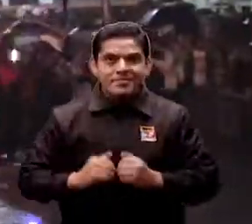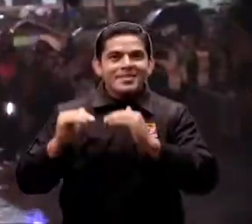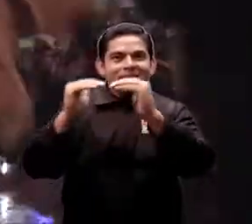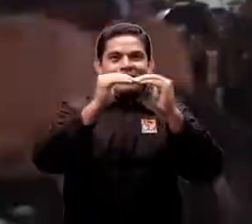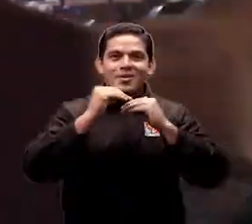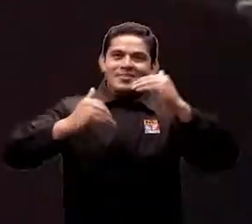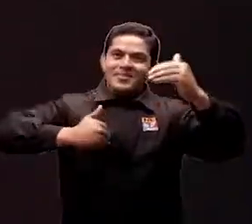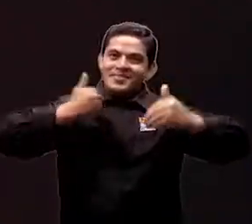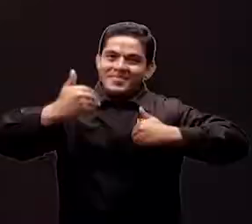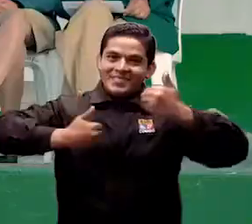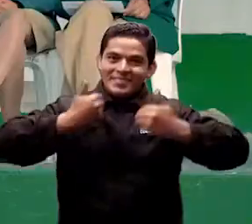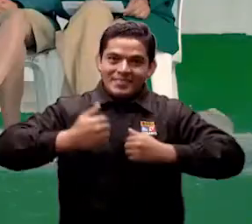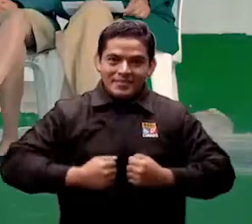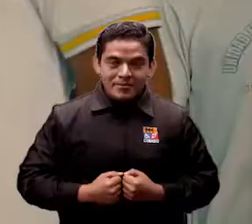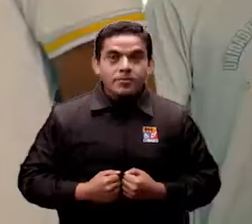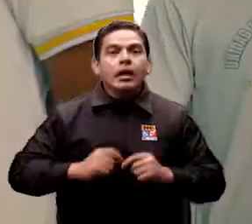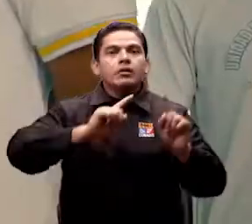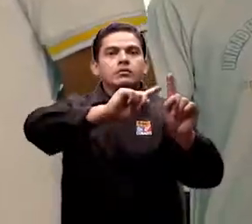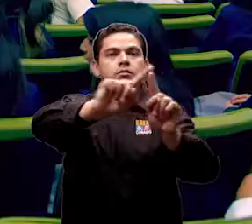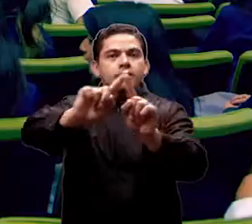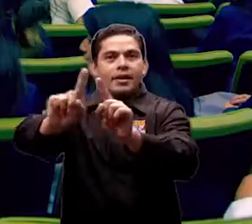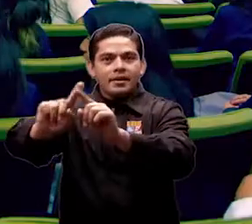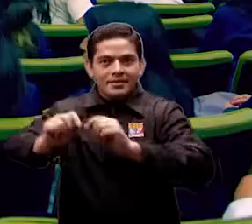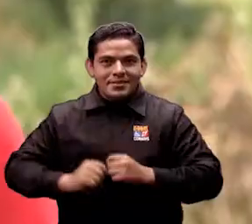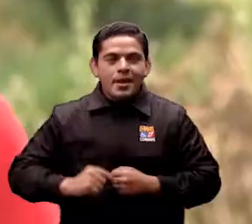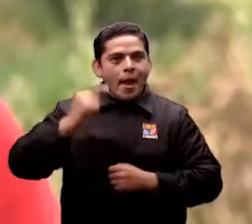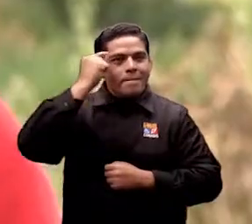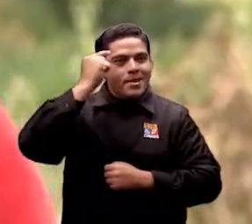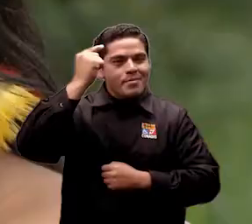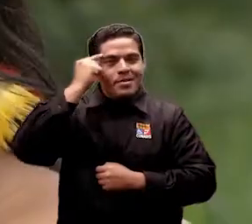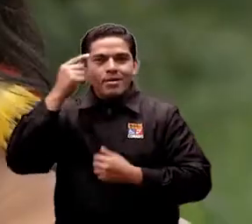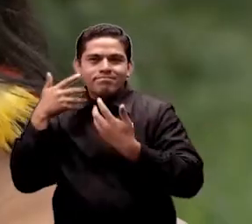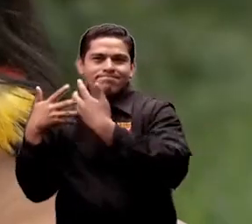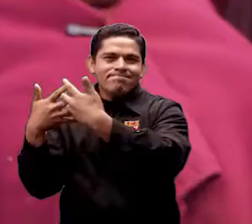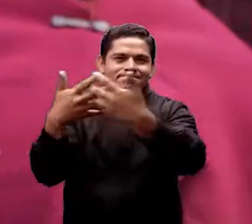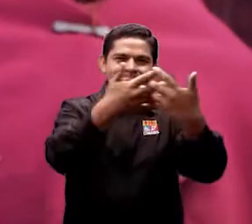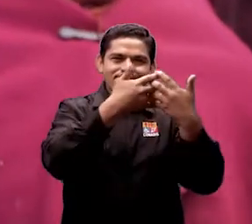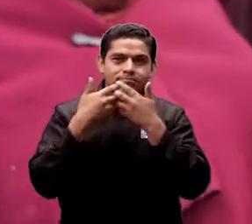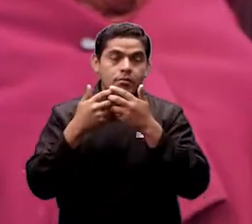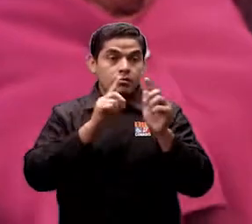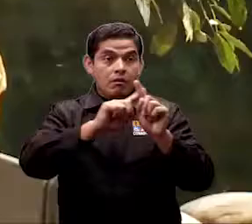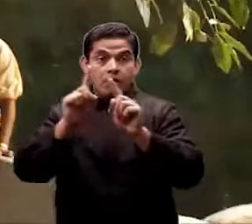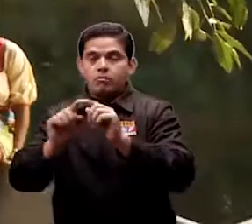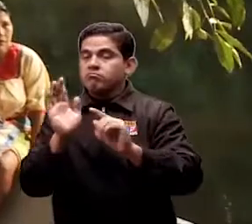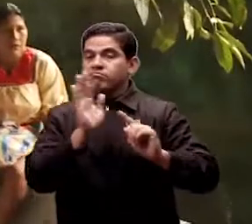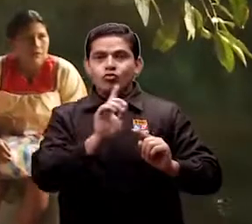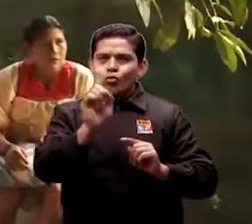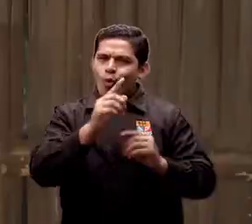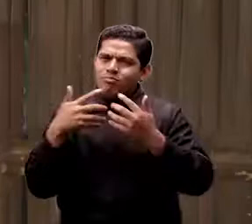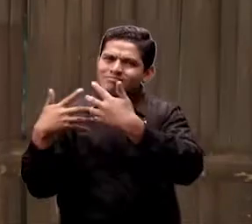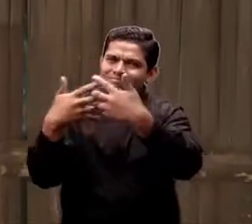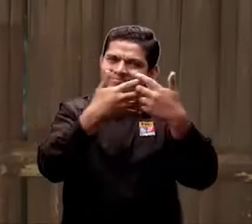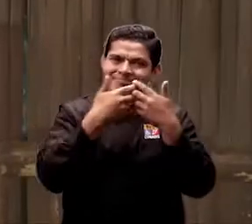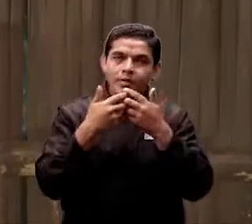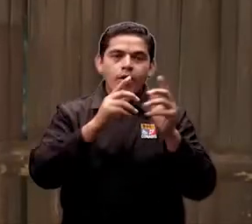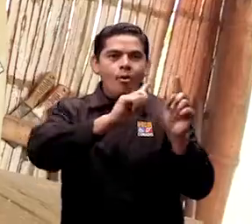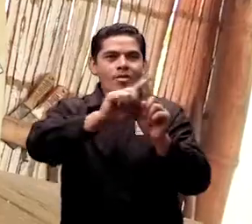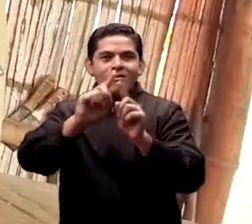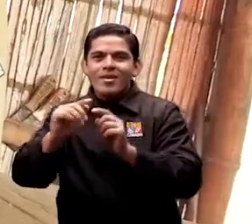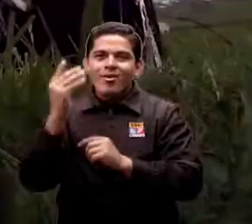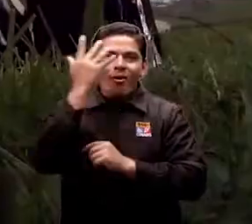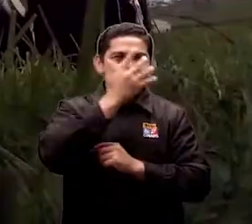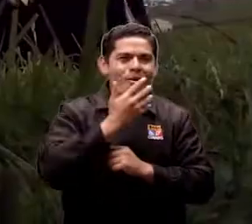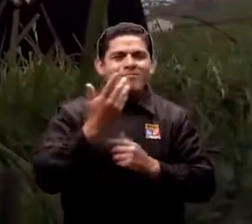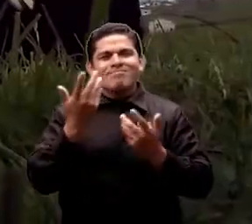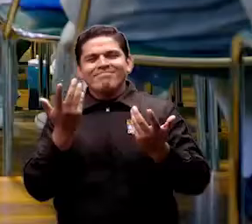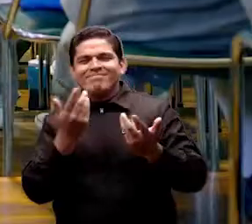democracia es alegría, es diversidad, es pensarnos e integrarnos sin distensiones, con nuestros múltiples colores y